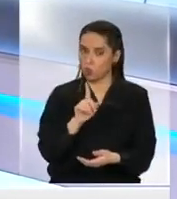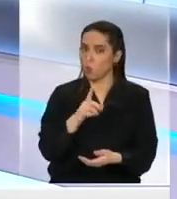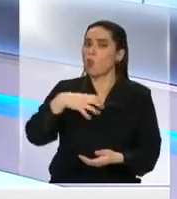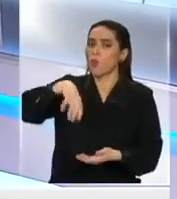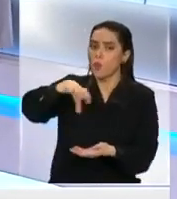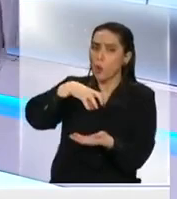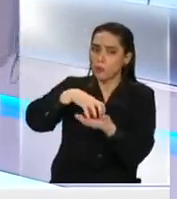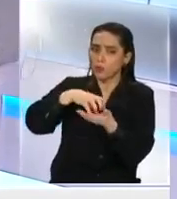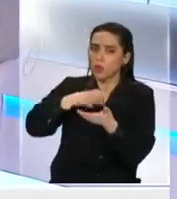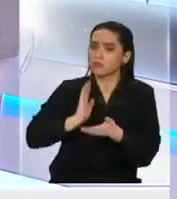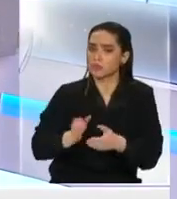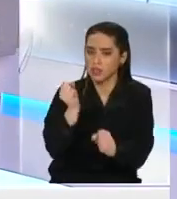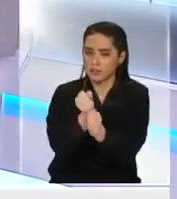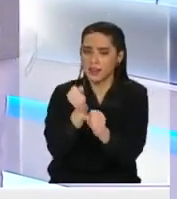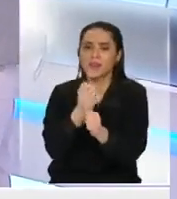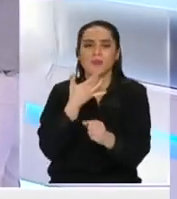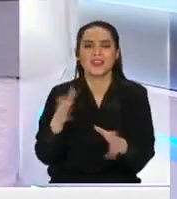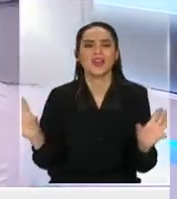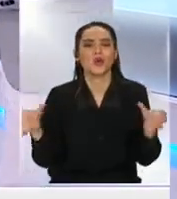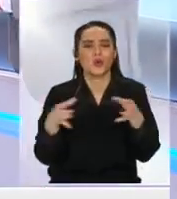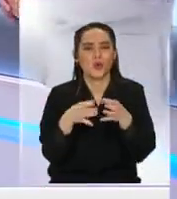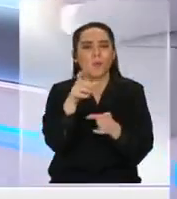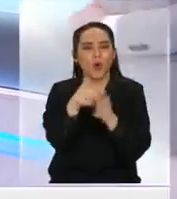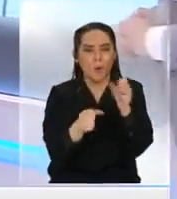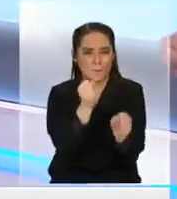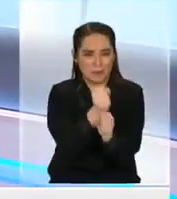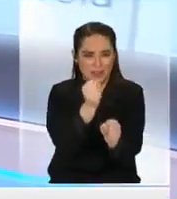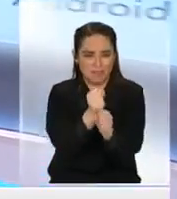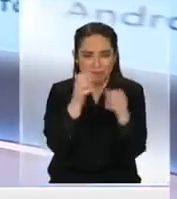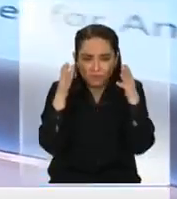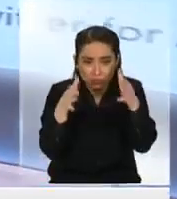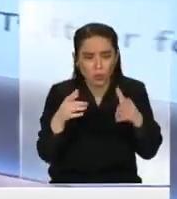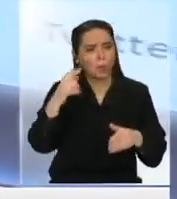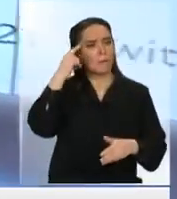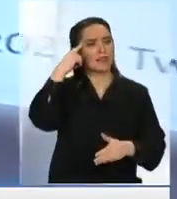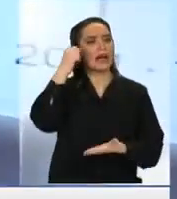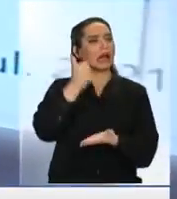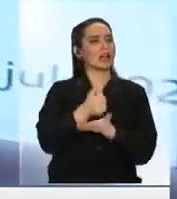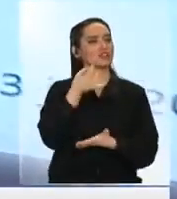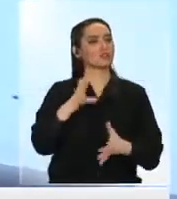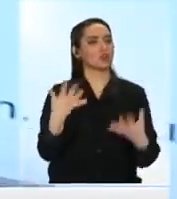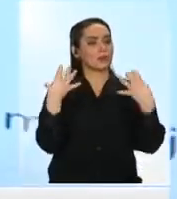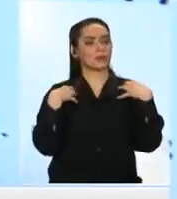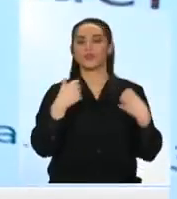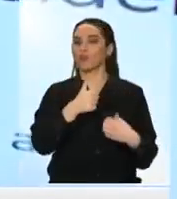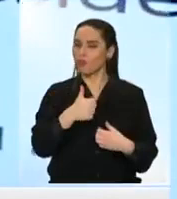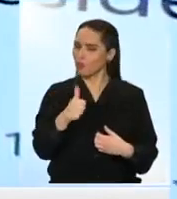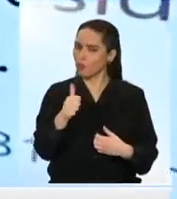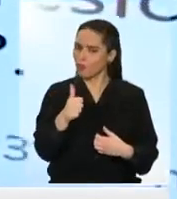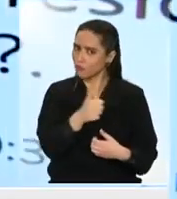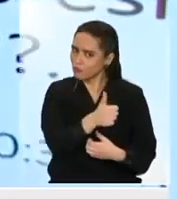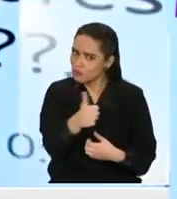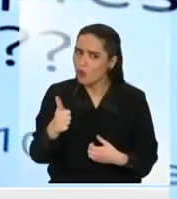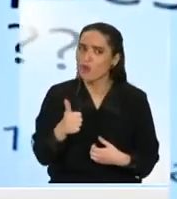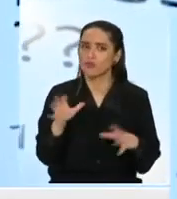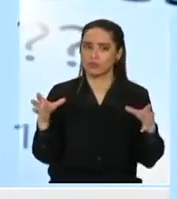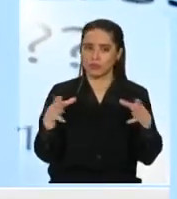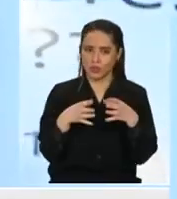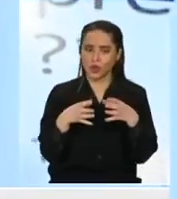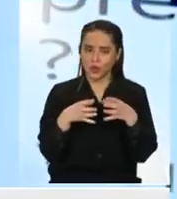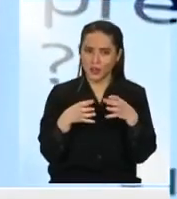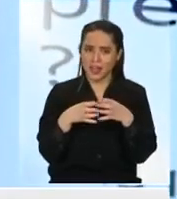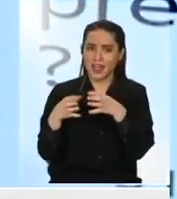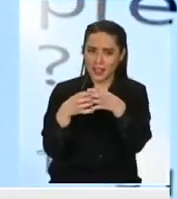porque hay un equipo de trabajo. Muchos piensan que los alcaldes son los que hacen todo en la comuna. No, aquí hay equipos de trabajo a los cuales hay que reconocer y